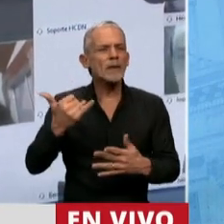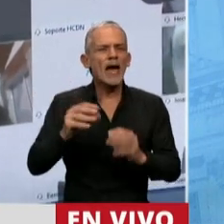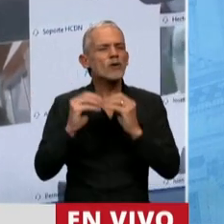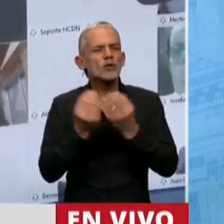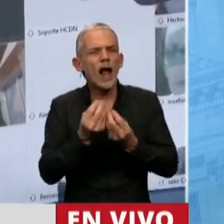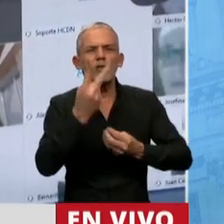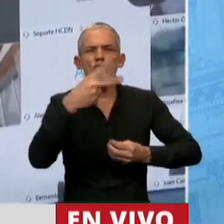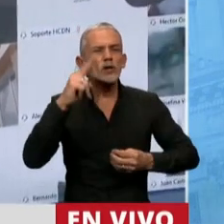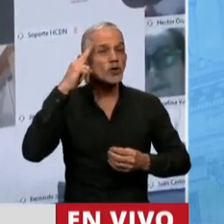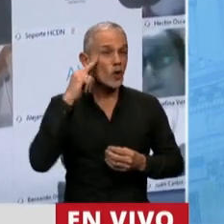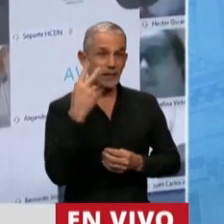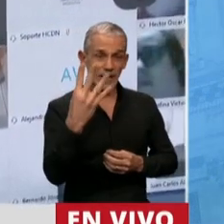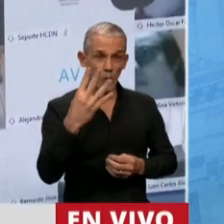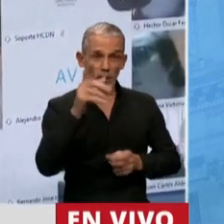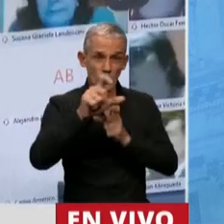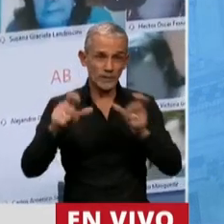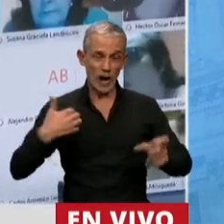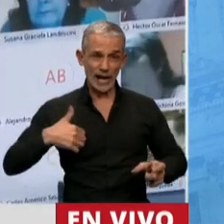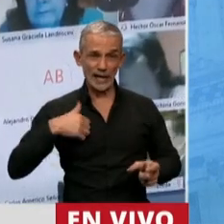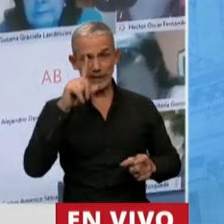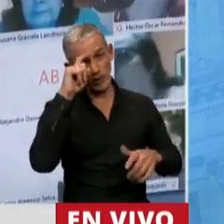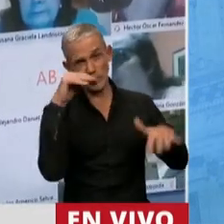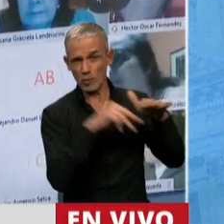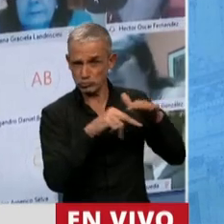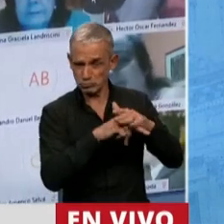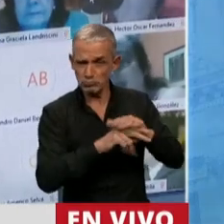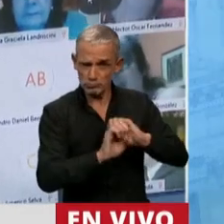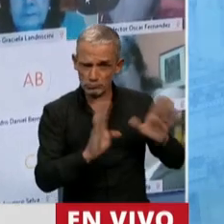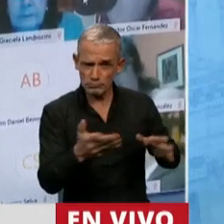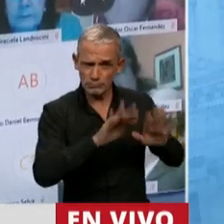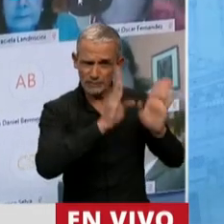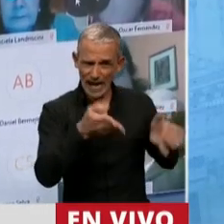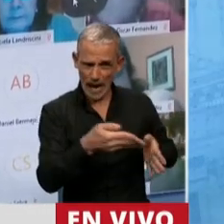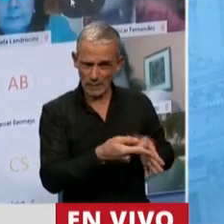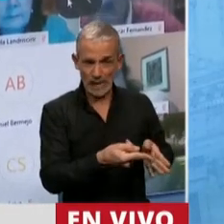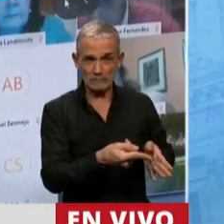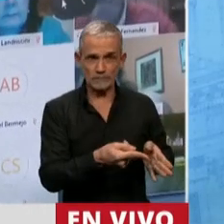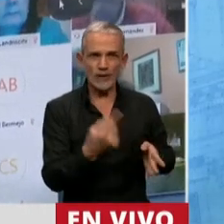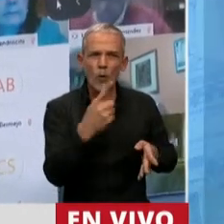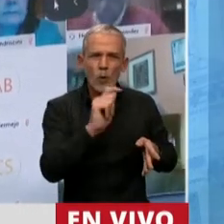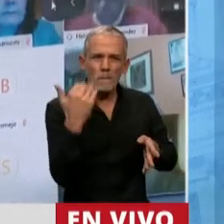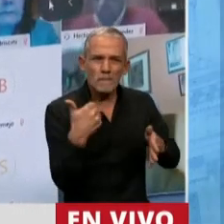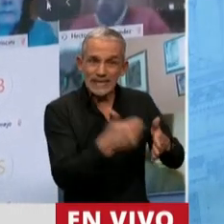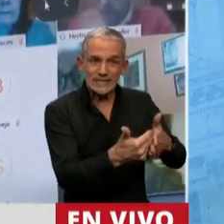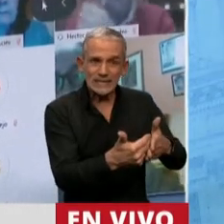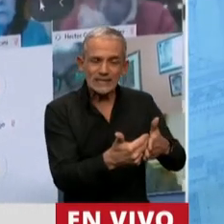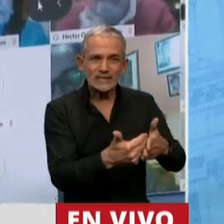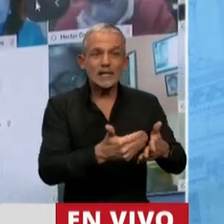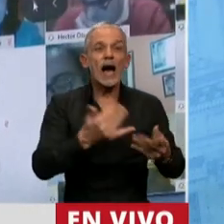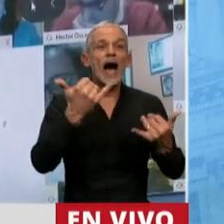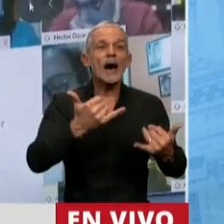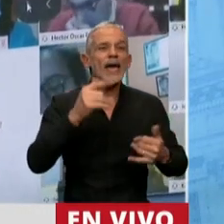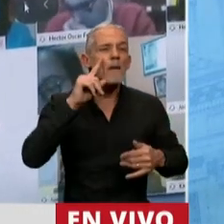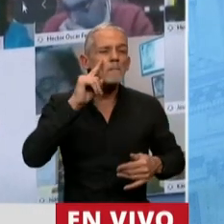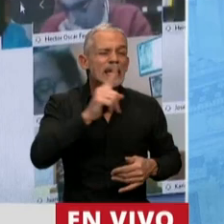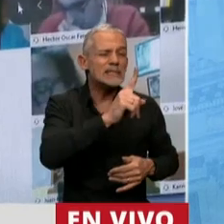294 argentinos internados en terapia intensiva. Hace un mes había